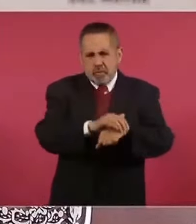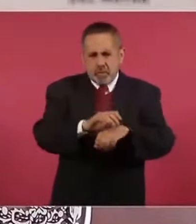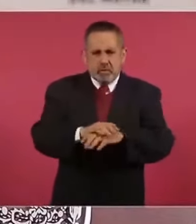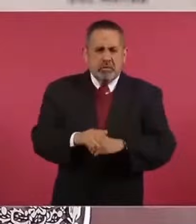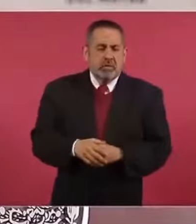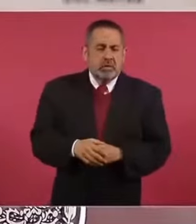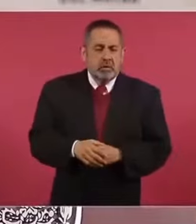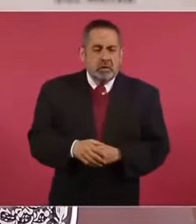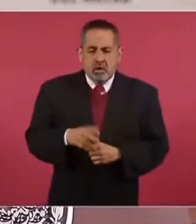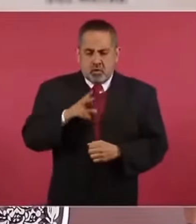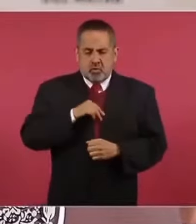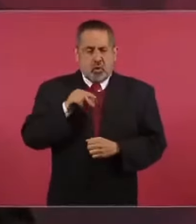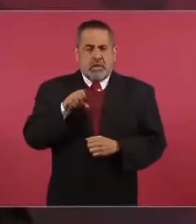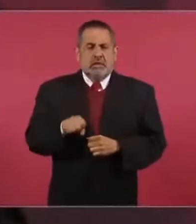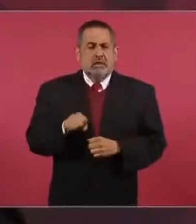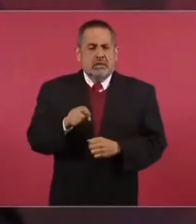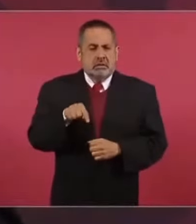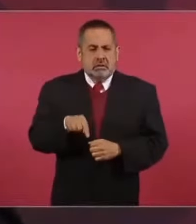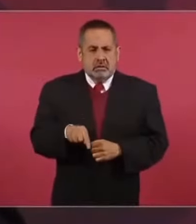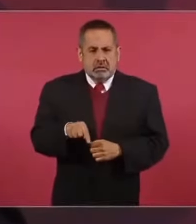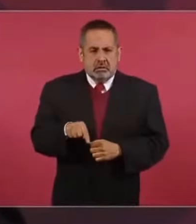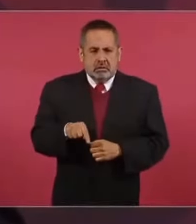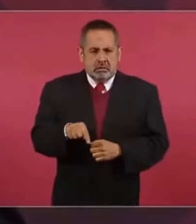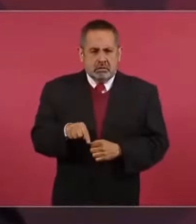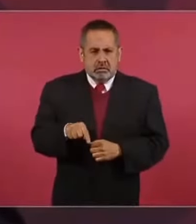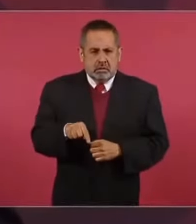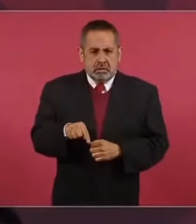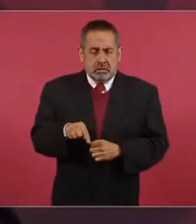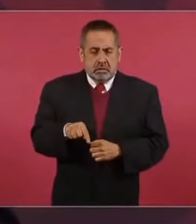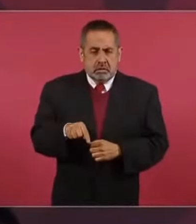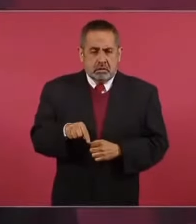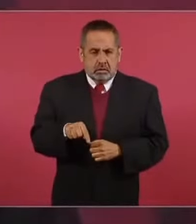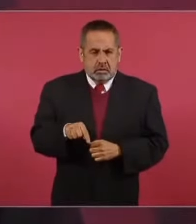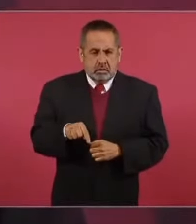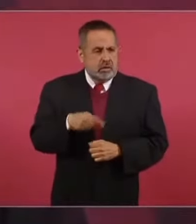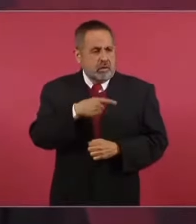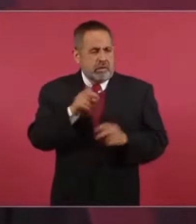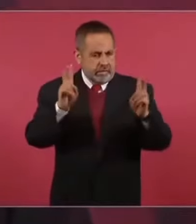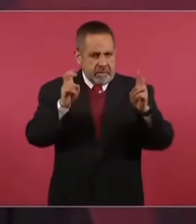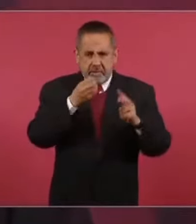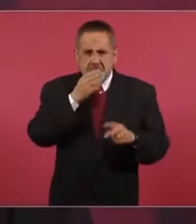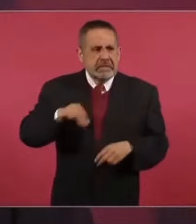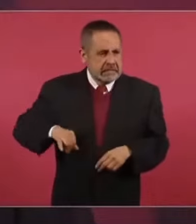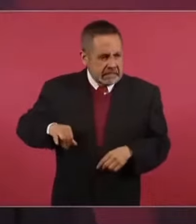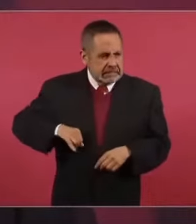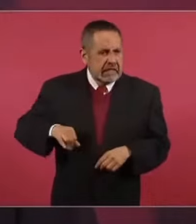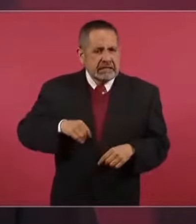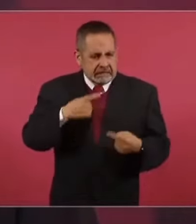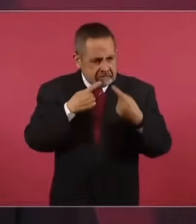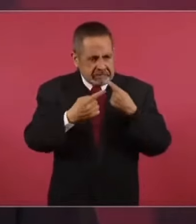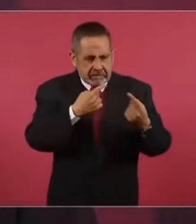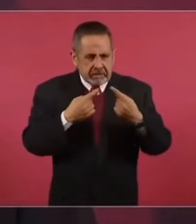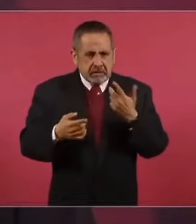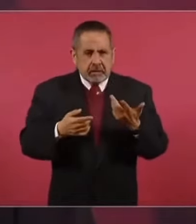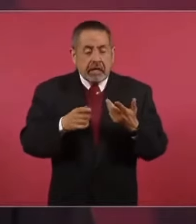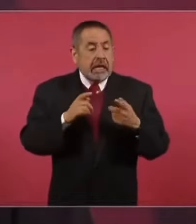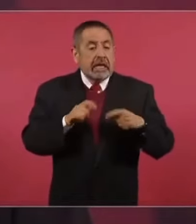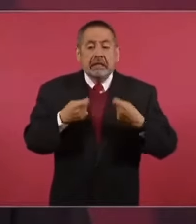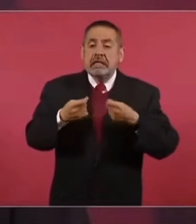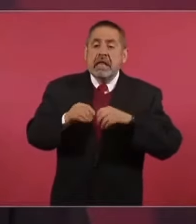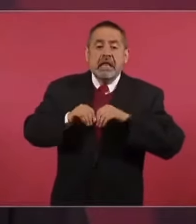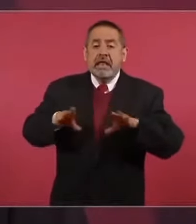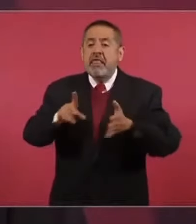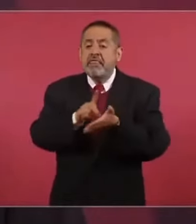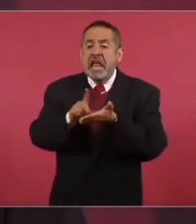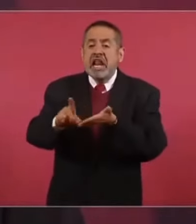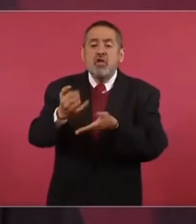Pero este no es un asunto, pues... Es que... Es un tema interesante. Porque es garantizar el